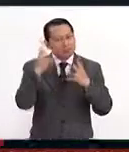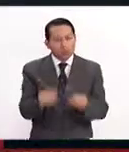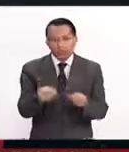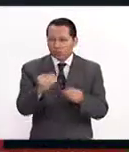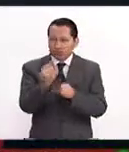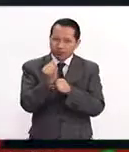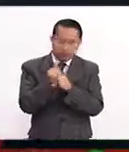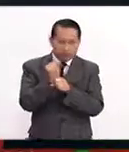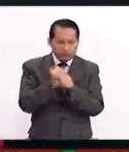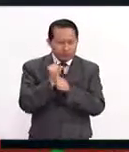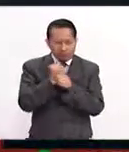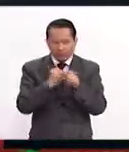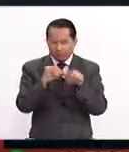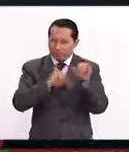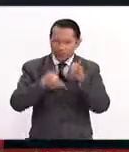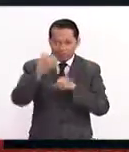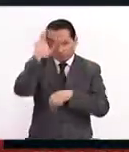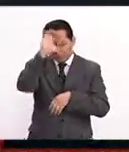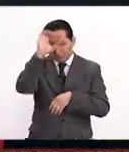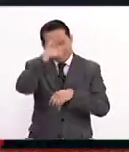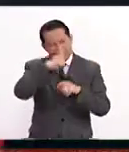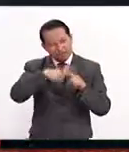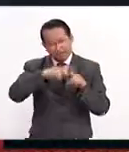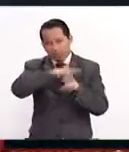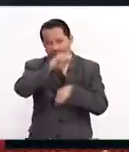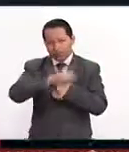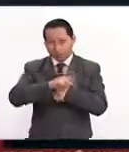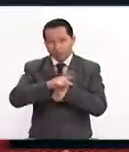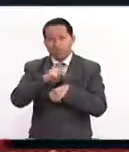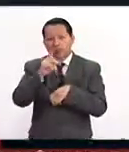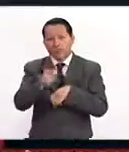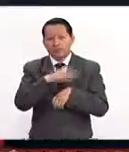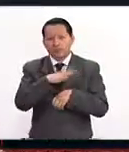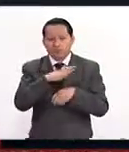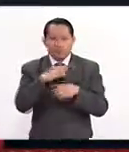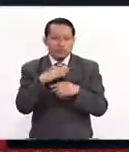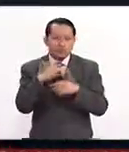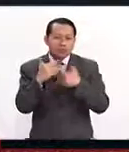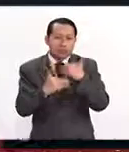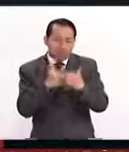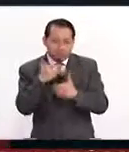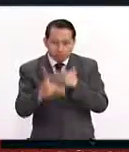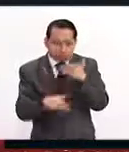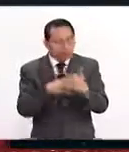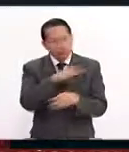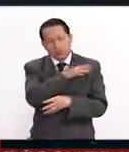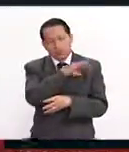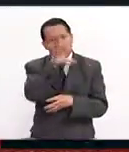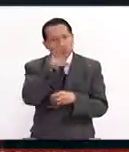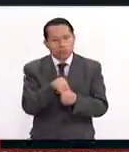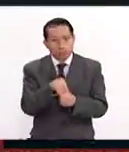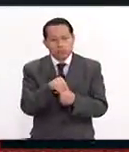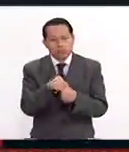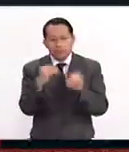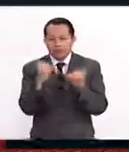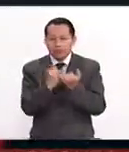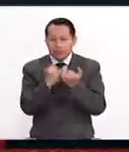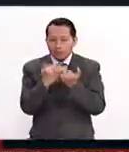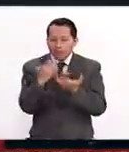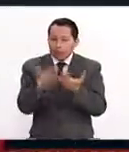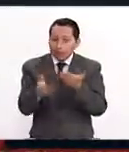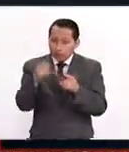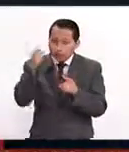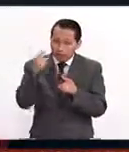científicos de todas partes del mundo, que va a ser un impacto general. Y dentro de lo particular